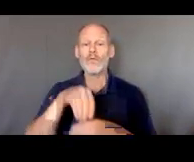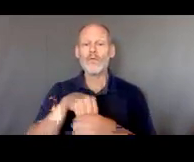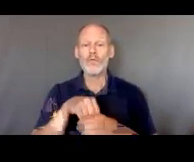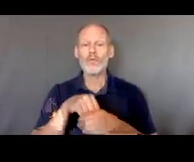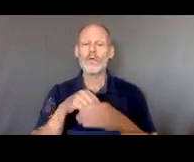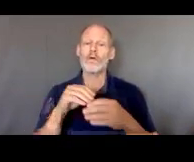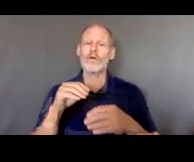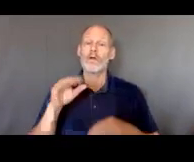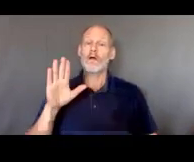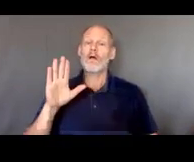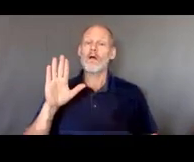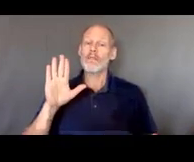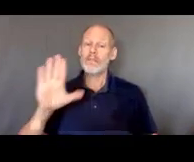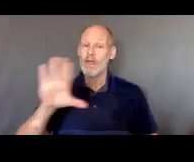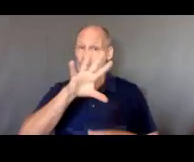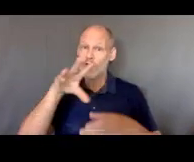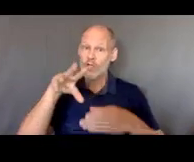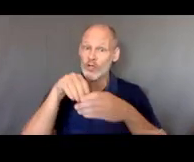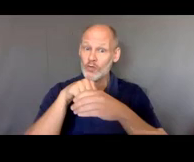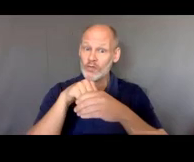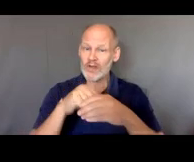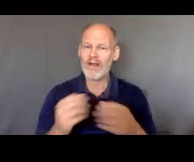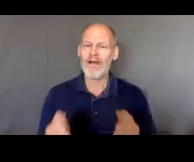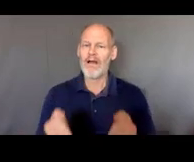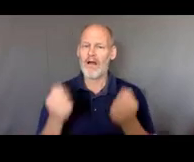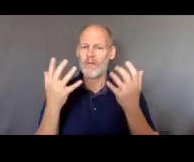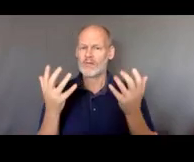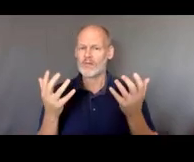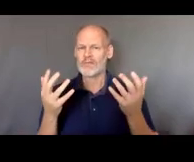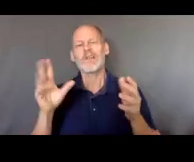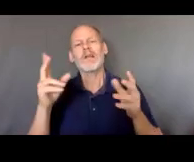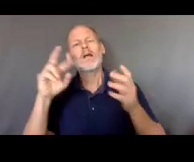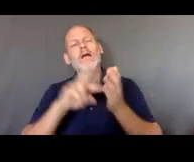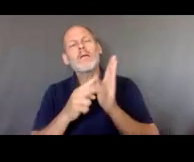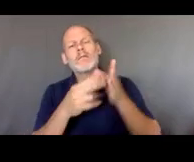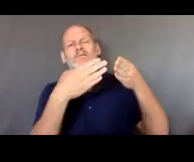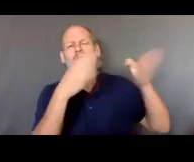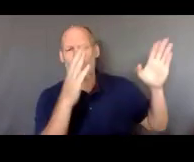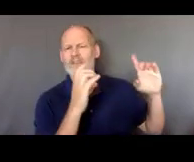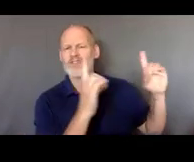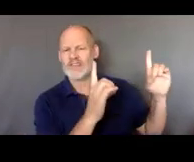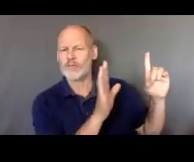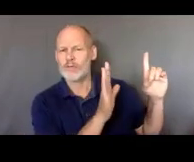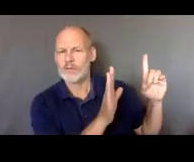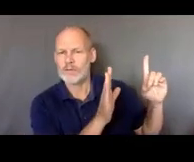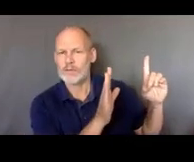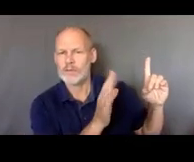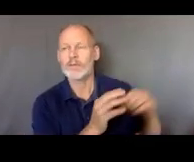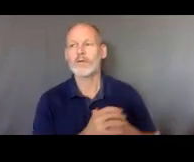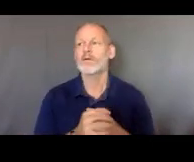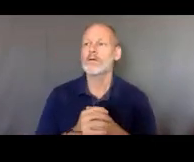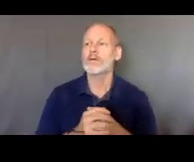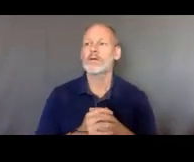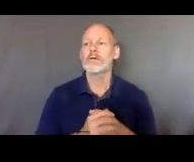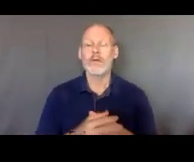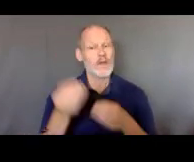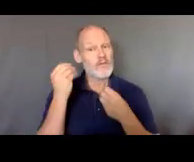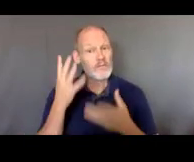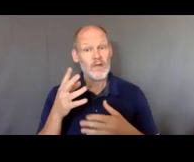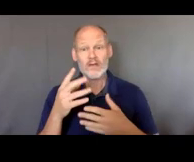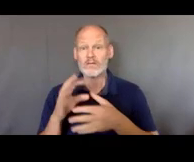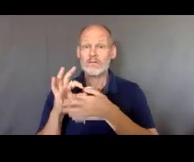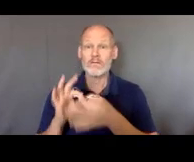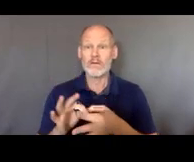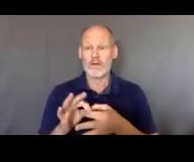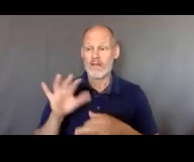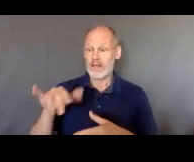que el menor va a tener en términos de educación general. Y también tiene que haber información si el estudiante, pues se le va a